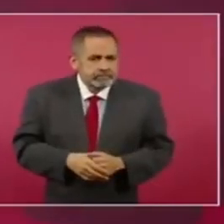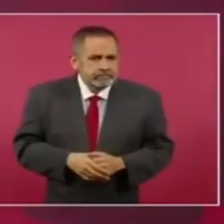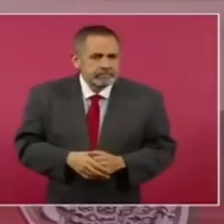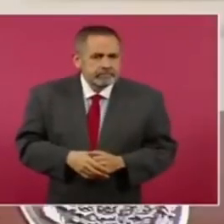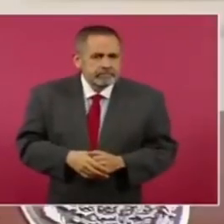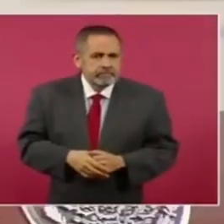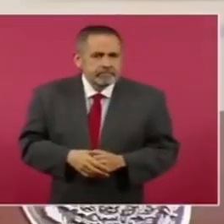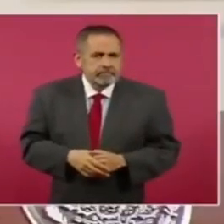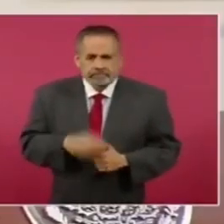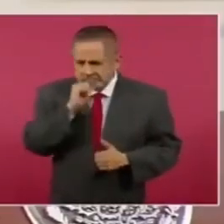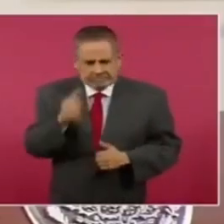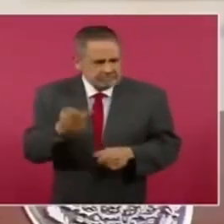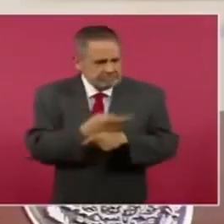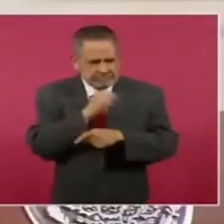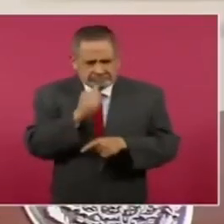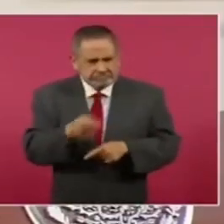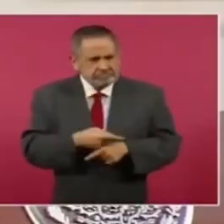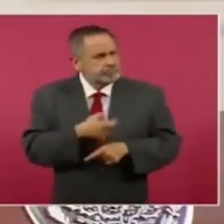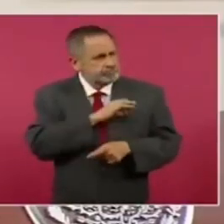Nada.